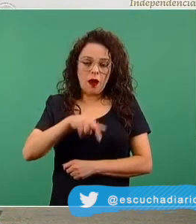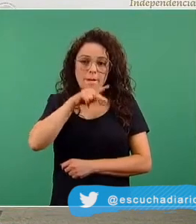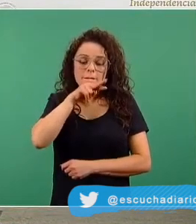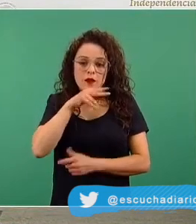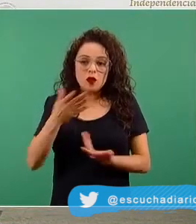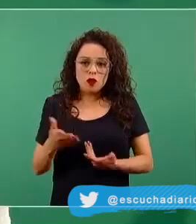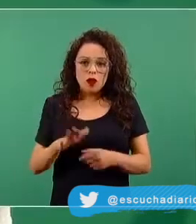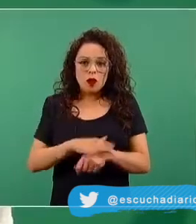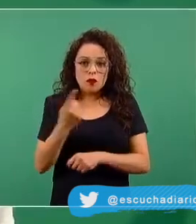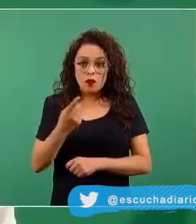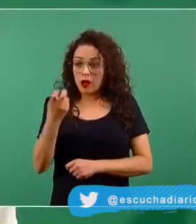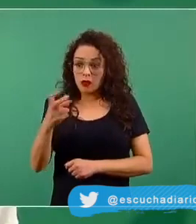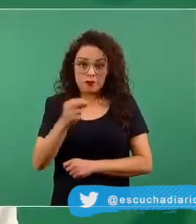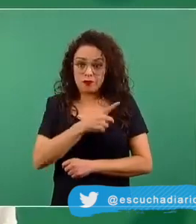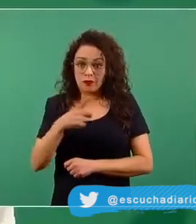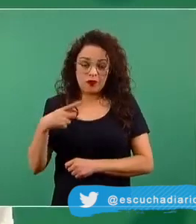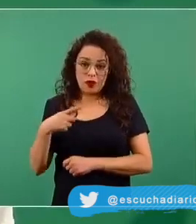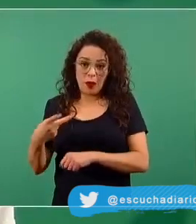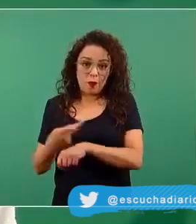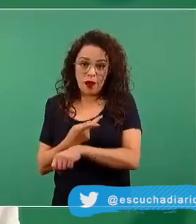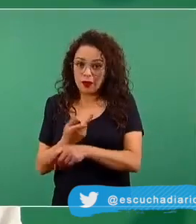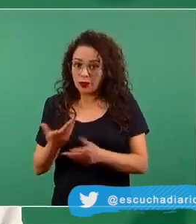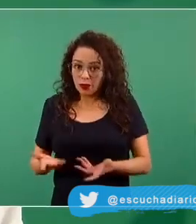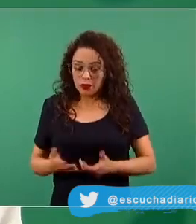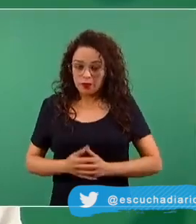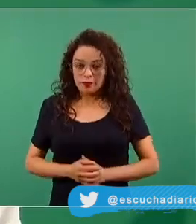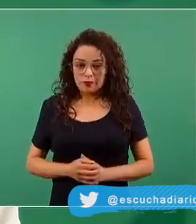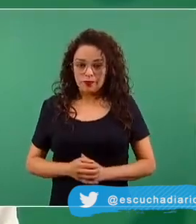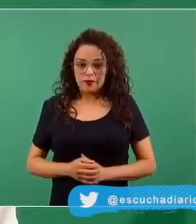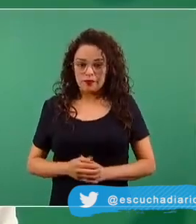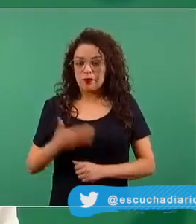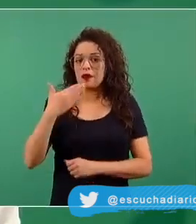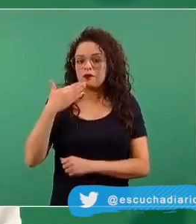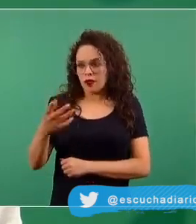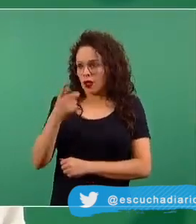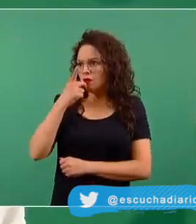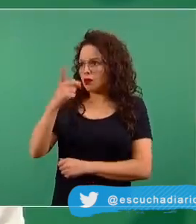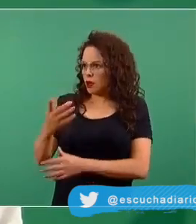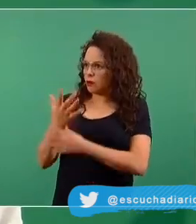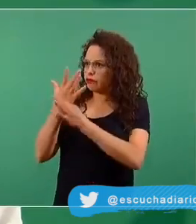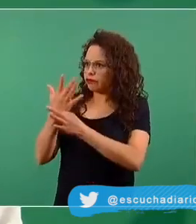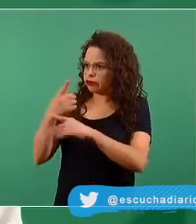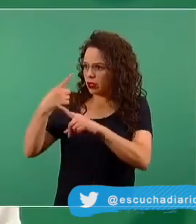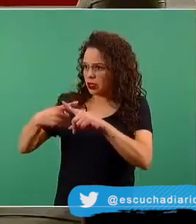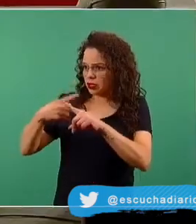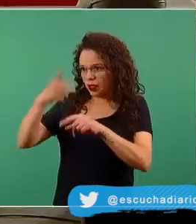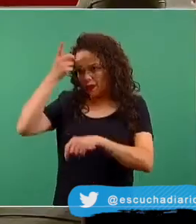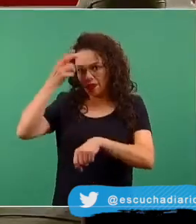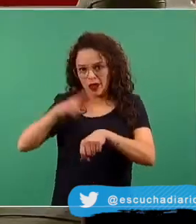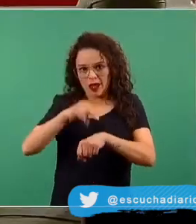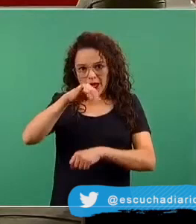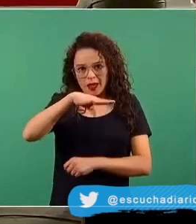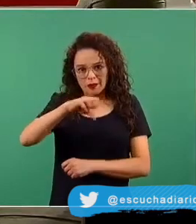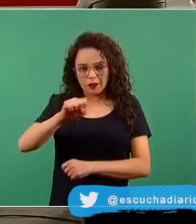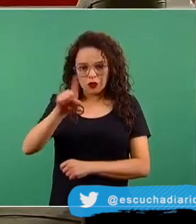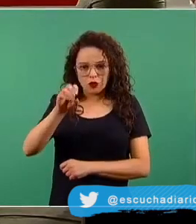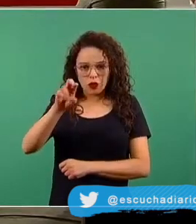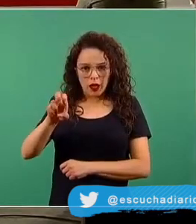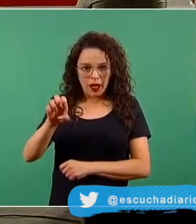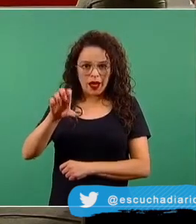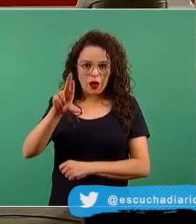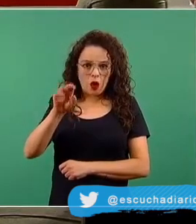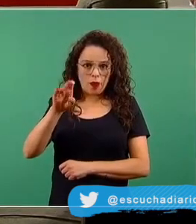no ocurra. Entonces, como bien dijo Zoe Robledo, director del IMSS, ya se emprende un proceso de investigación,